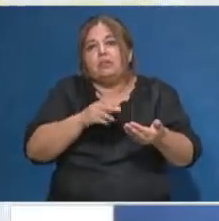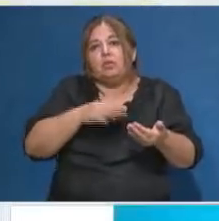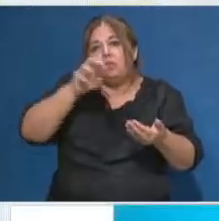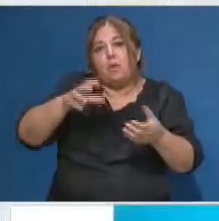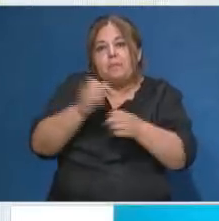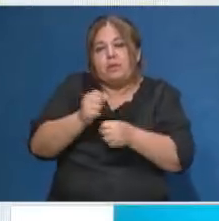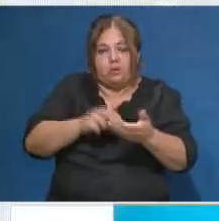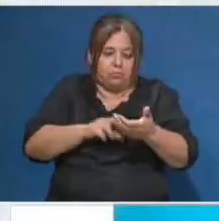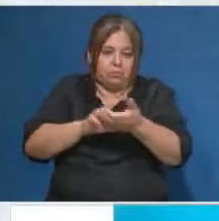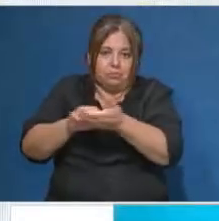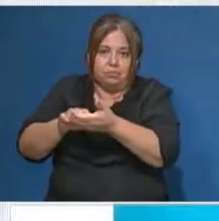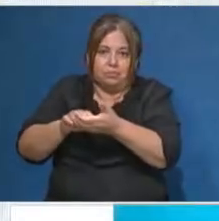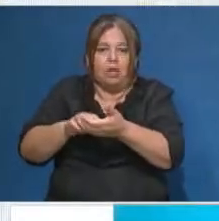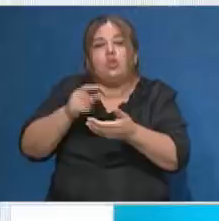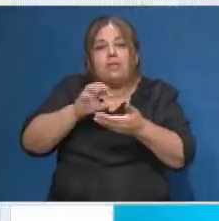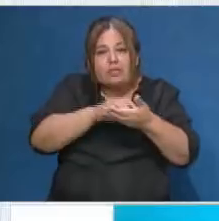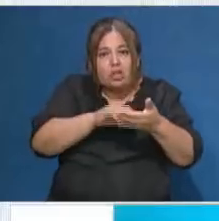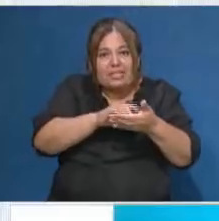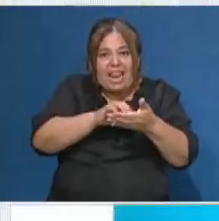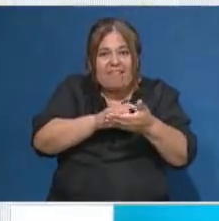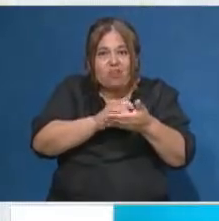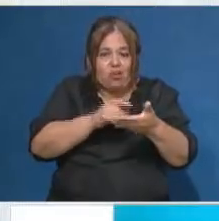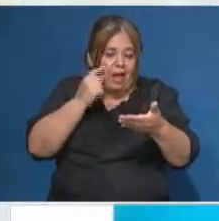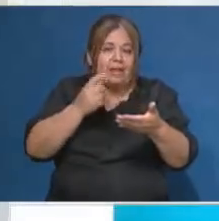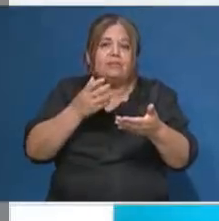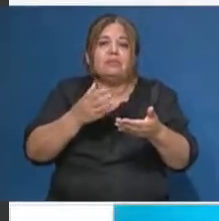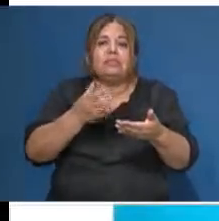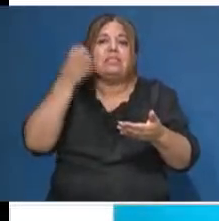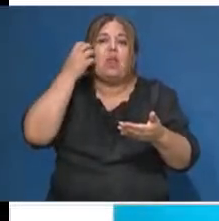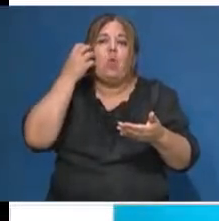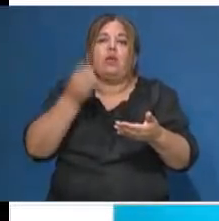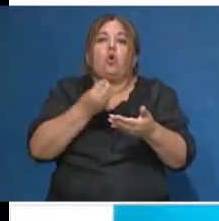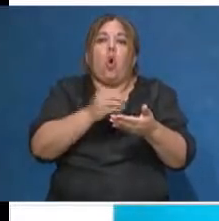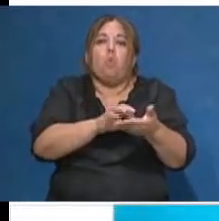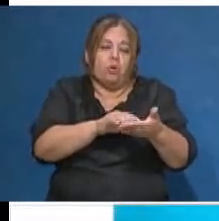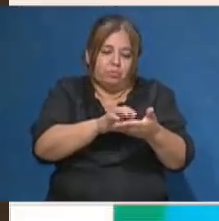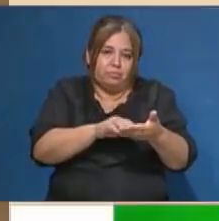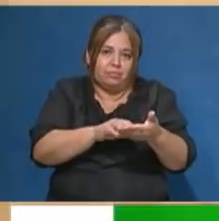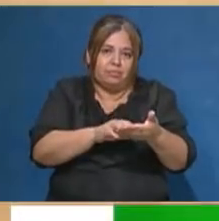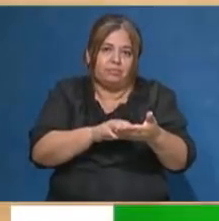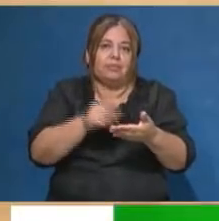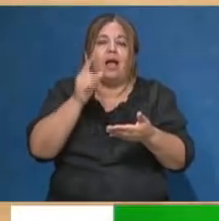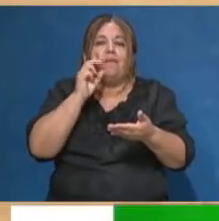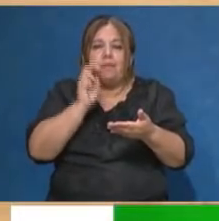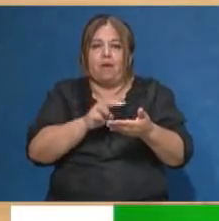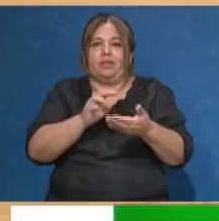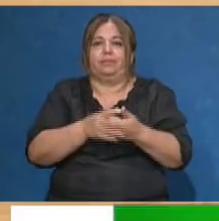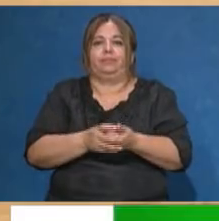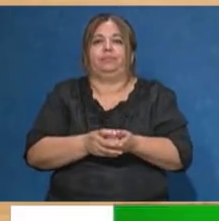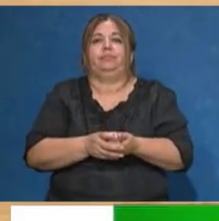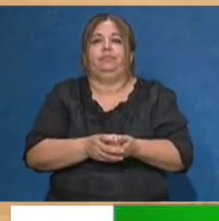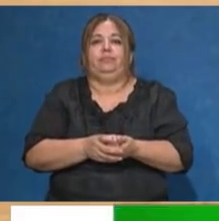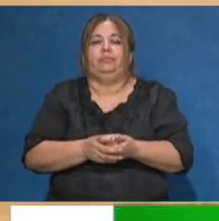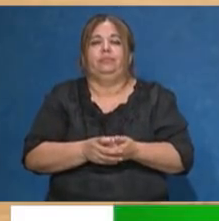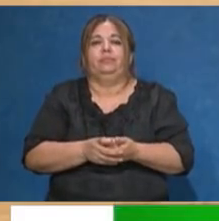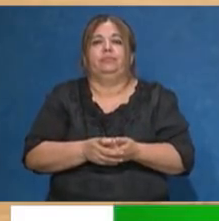a mostrar el paso a paso desde el teléfono. Vamos a ir directamente al videotutorial, si lo tenés ahí, diré, del teléfono para que veas qué es lo